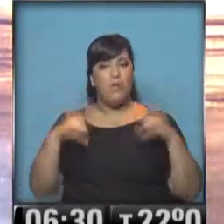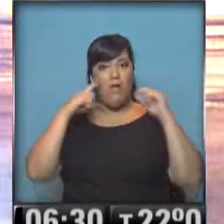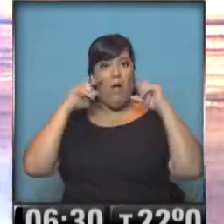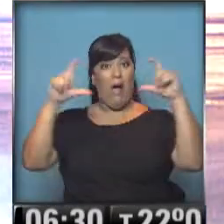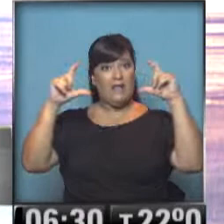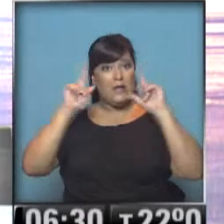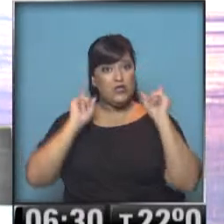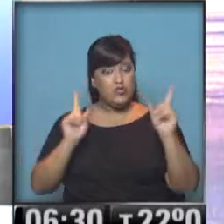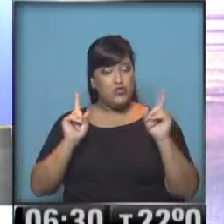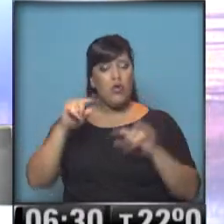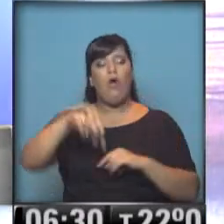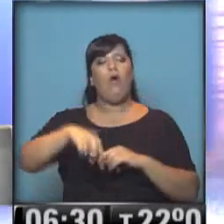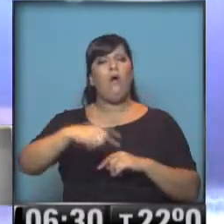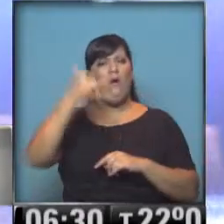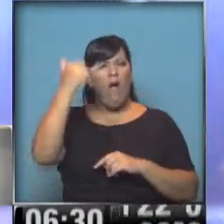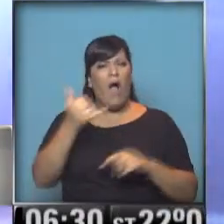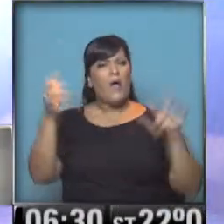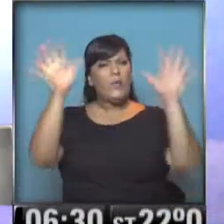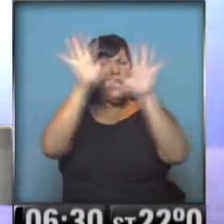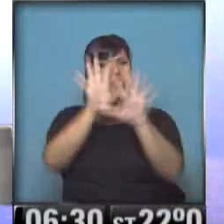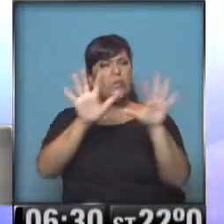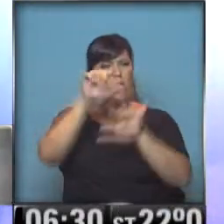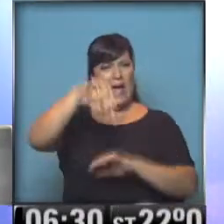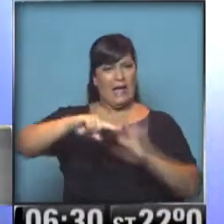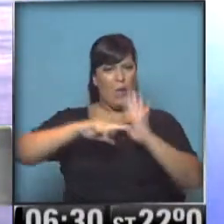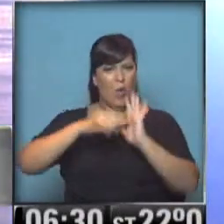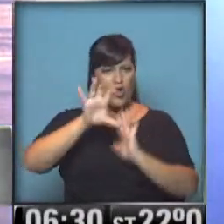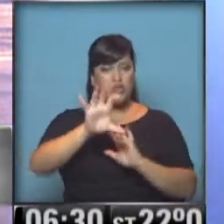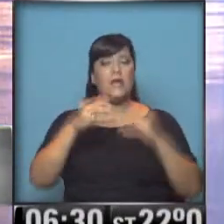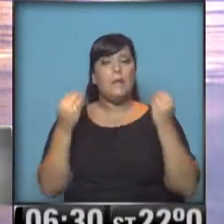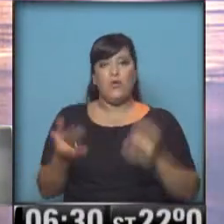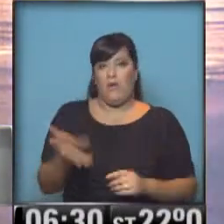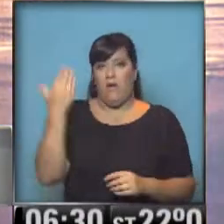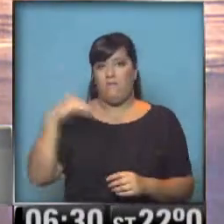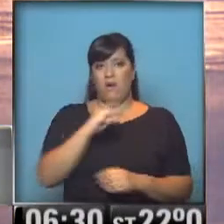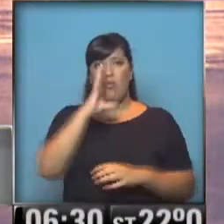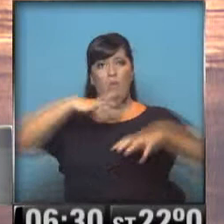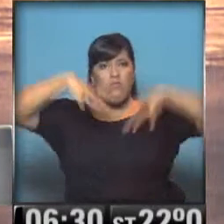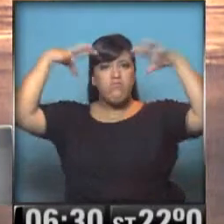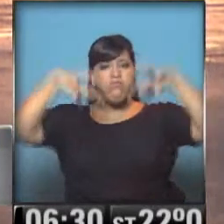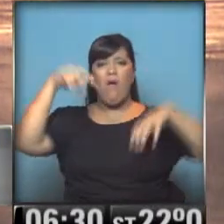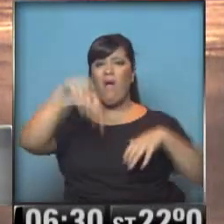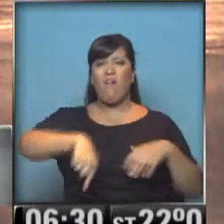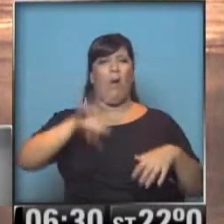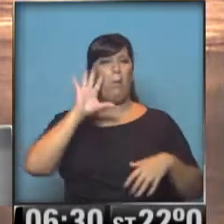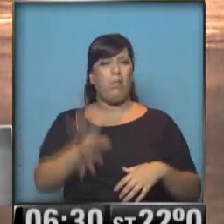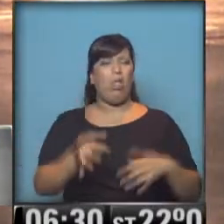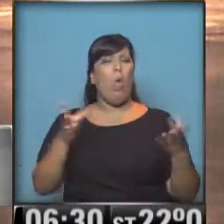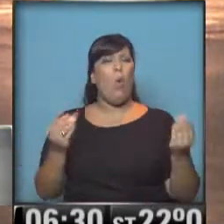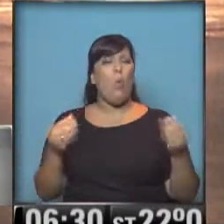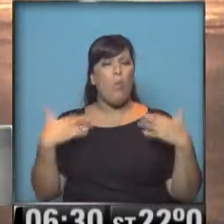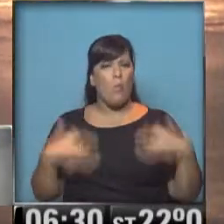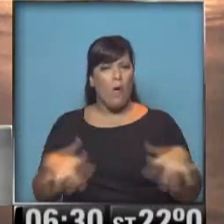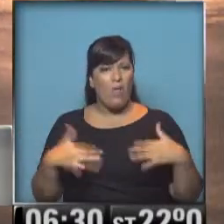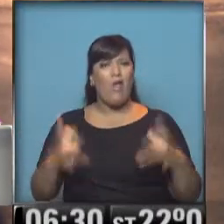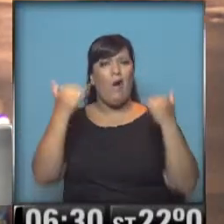zonas suburbanas se están registrando densos bancos de nieblas, luego de las lluvias de la madrugada el ambiente ha quedado bastante húmedo y se están registrando